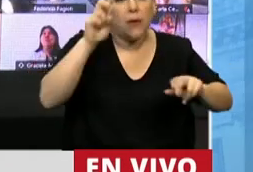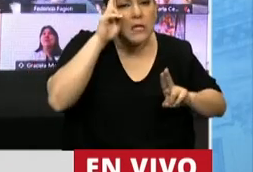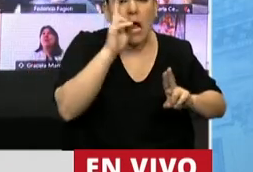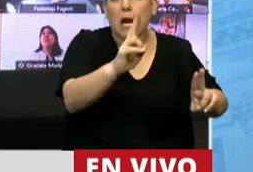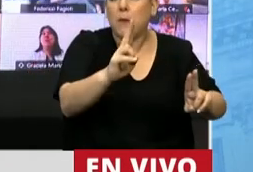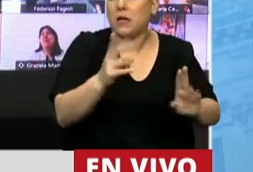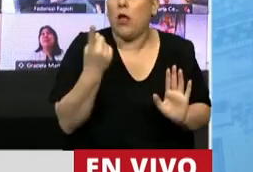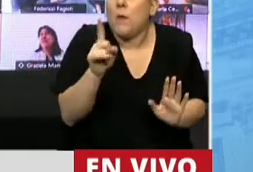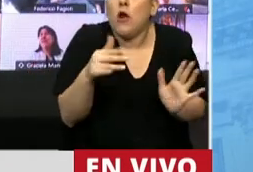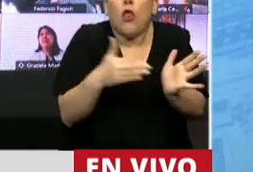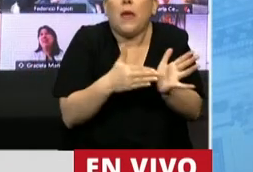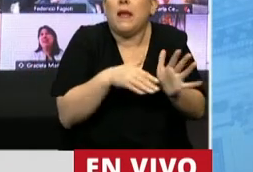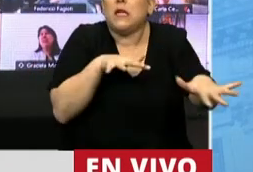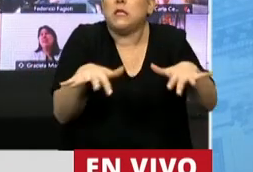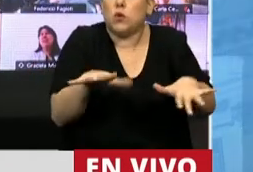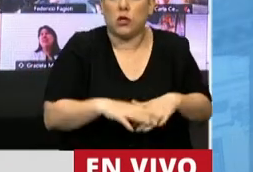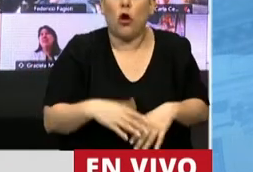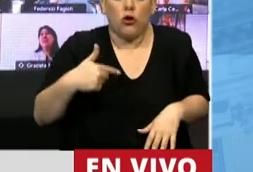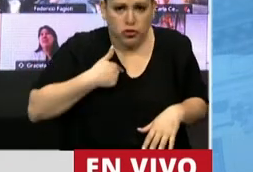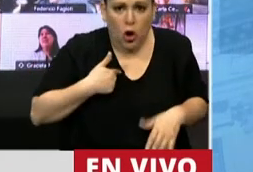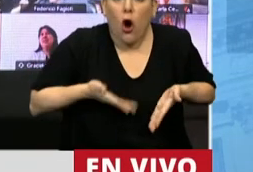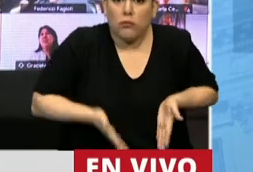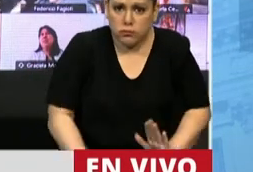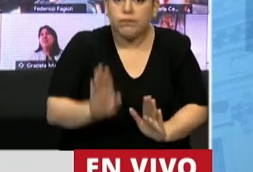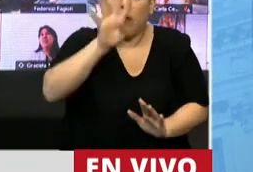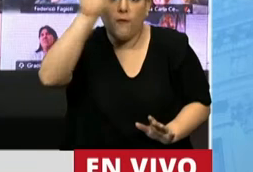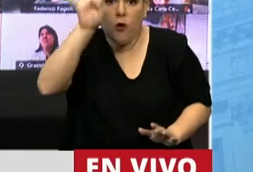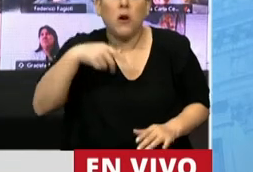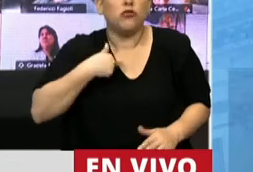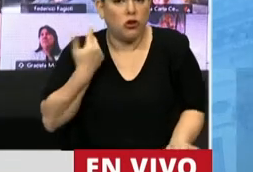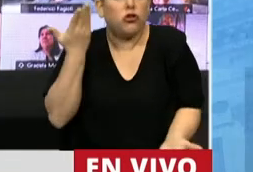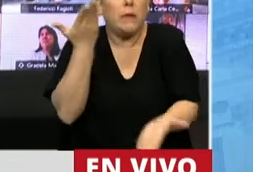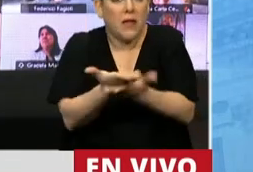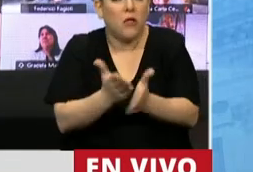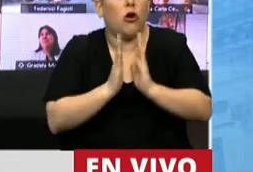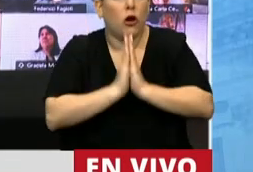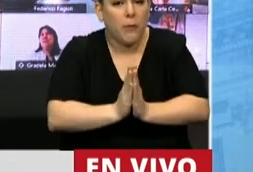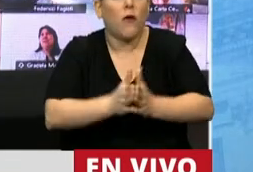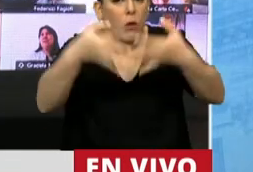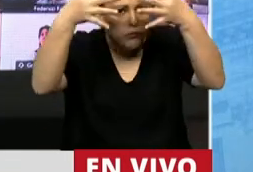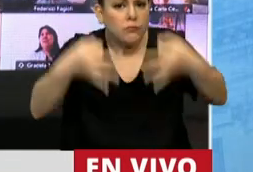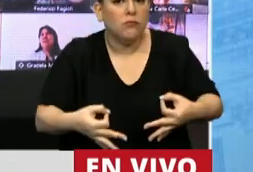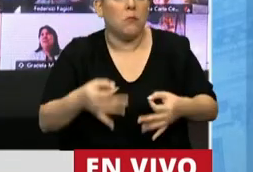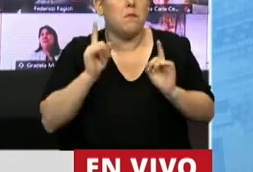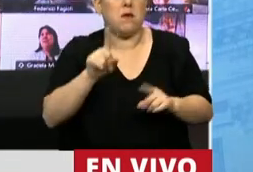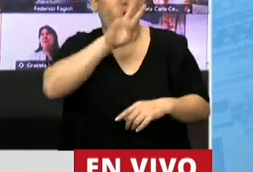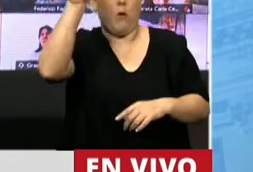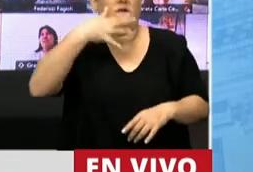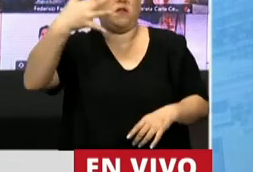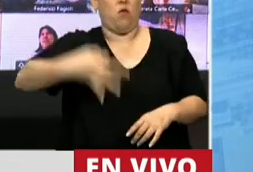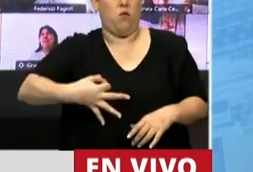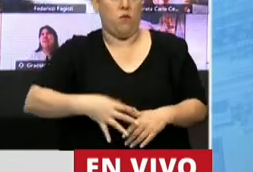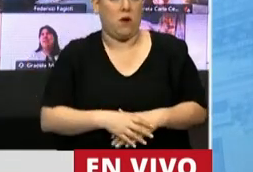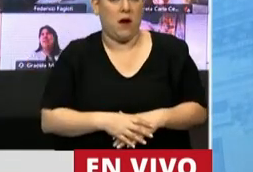razonabilidad. y como formoseño estoy pidiendo que eso sea lo que impede en mi provincia, presidente.